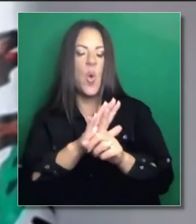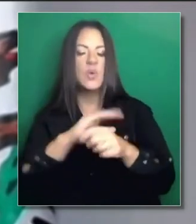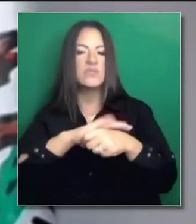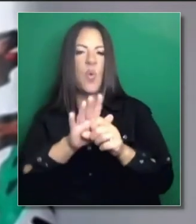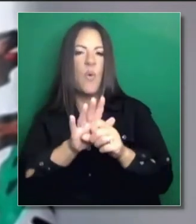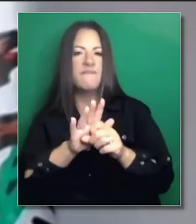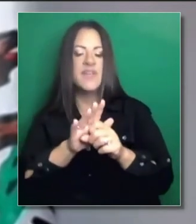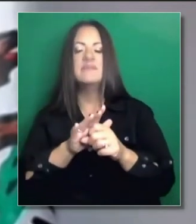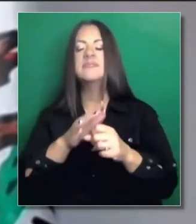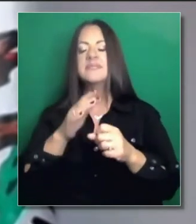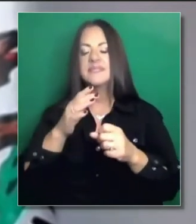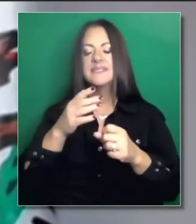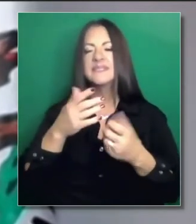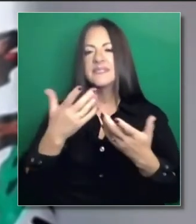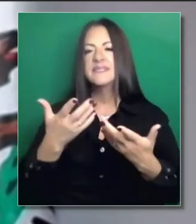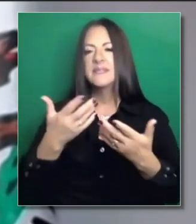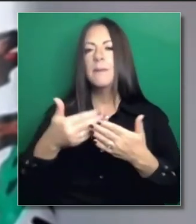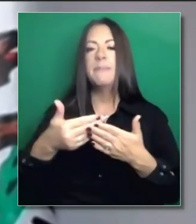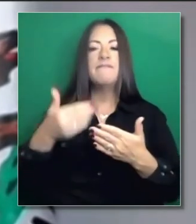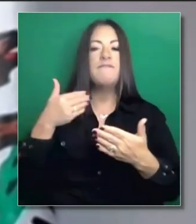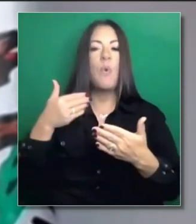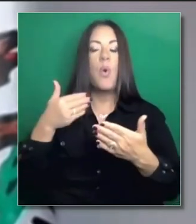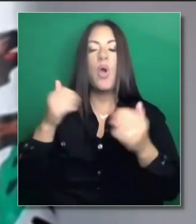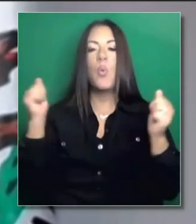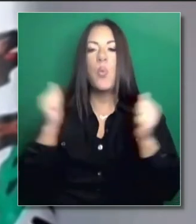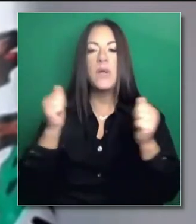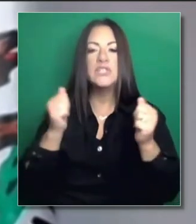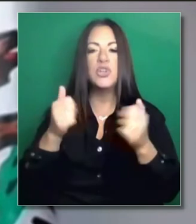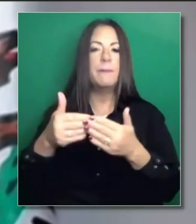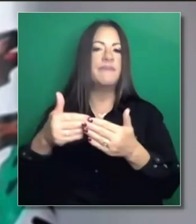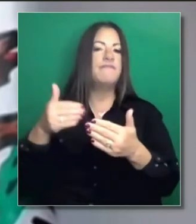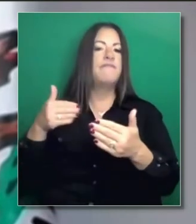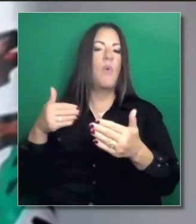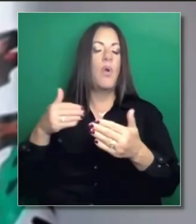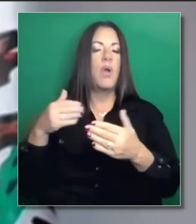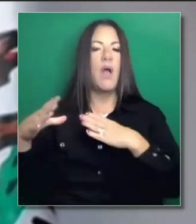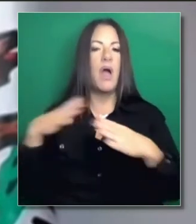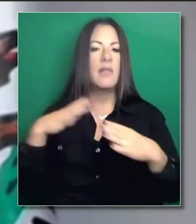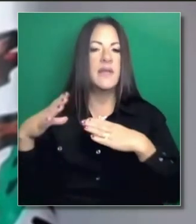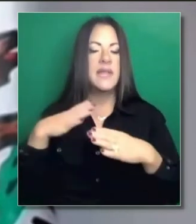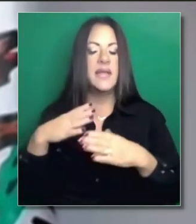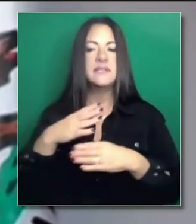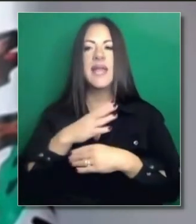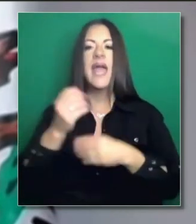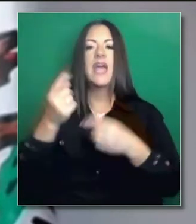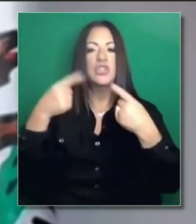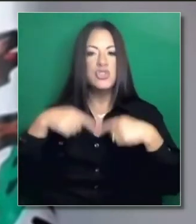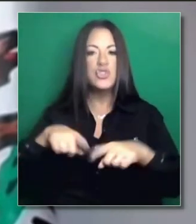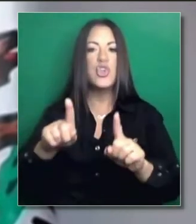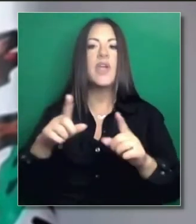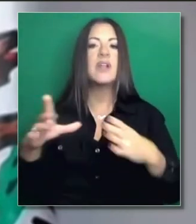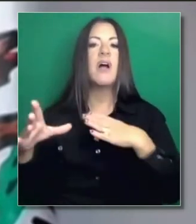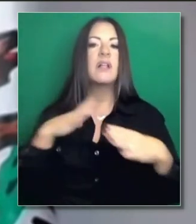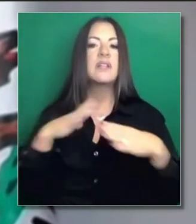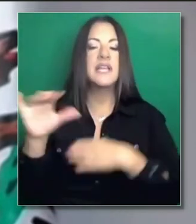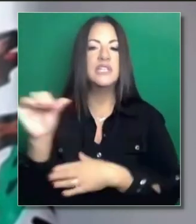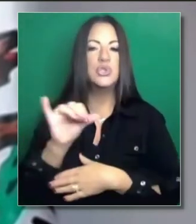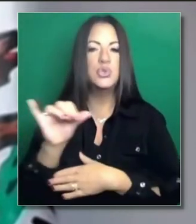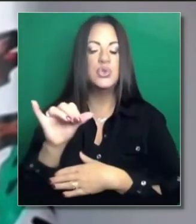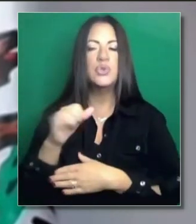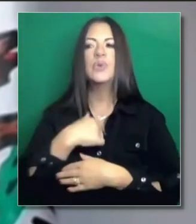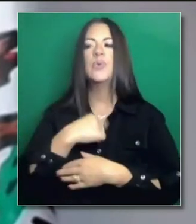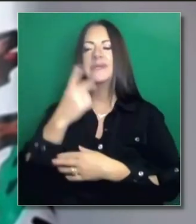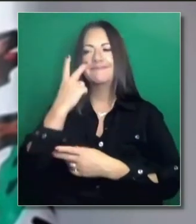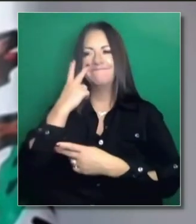han sido infectados antes del invierno o durante las fiestas decembrinas. No lo sabemos.